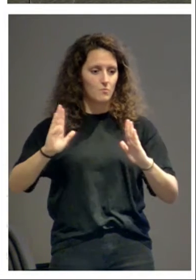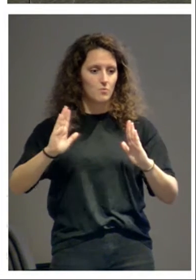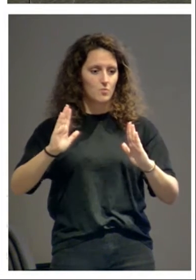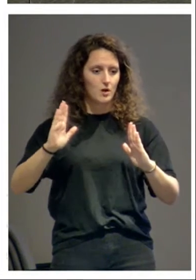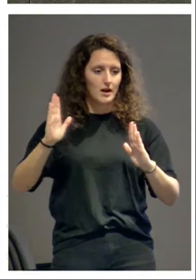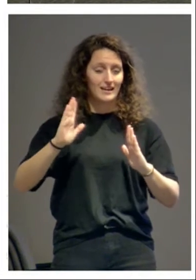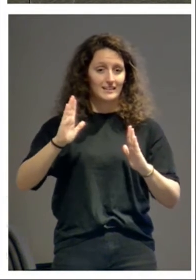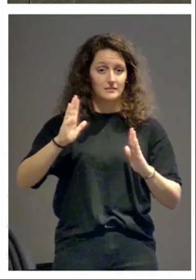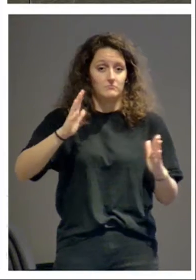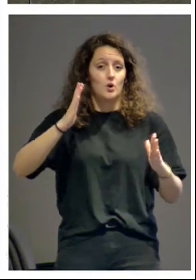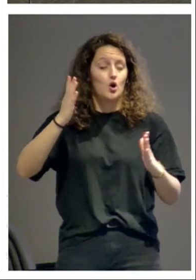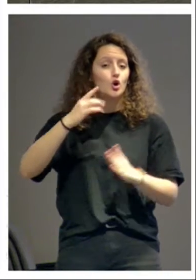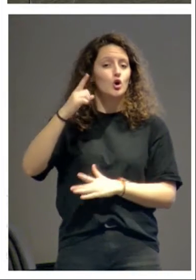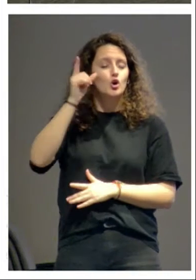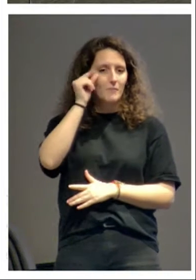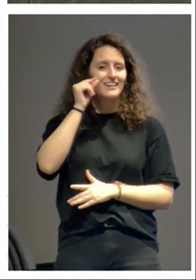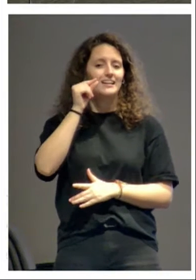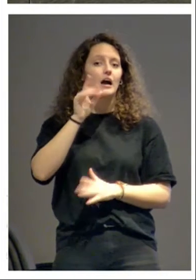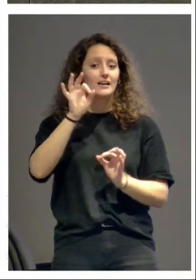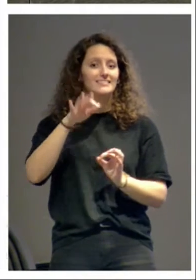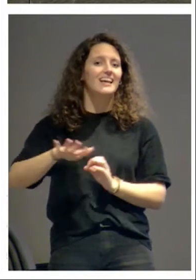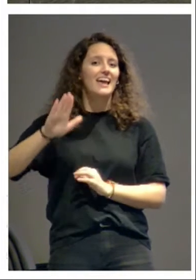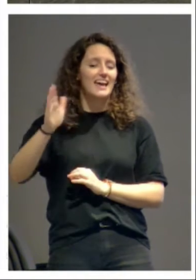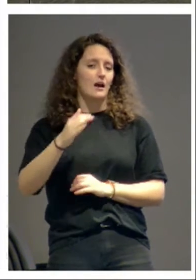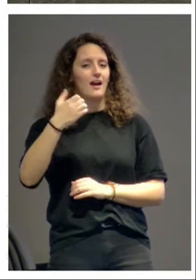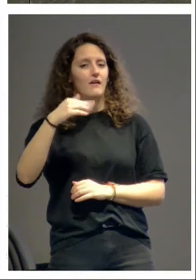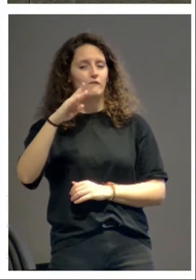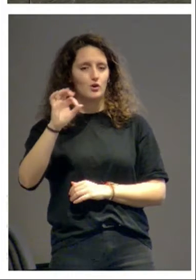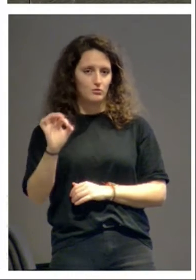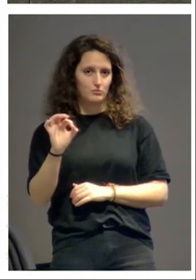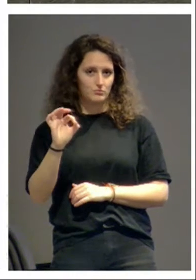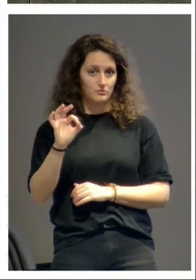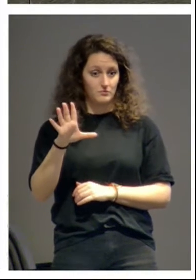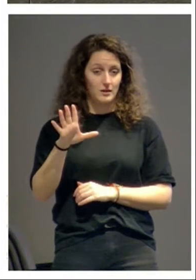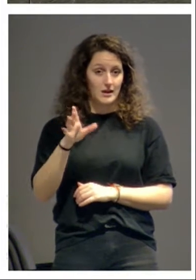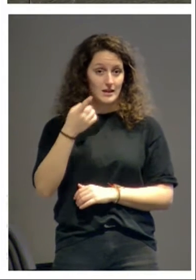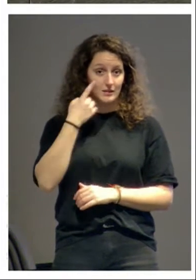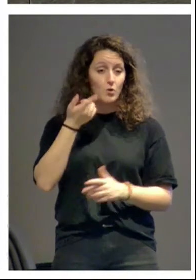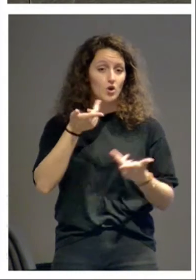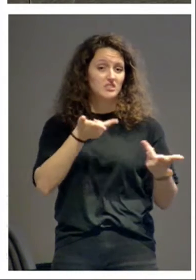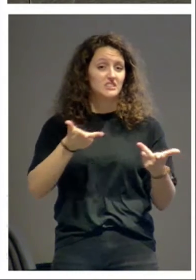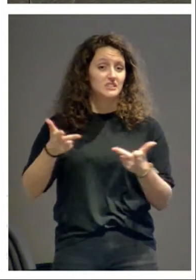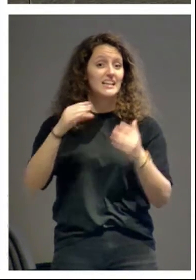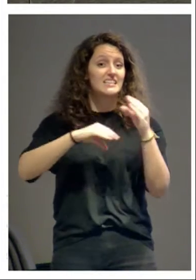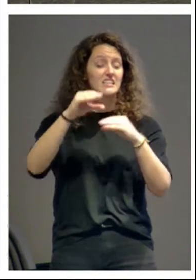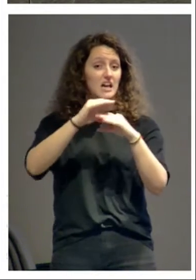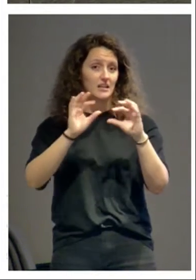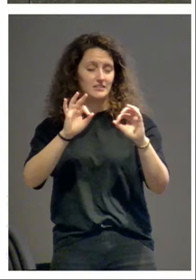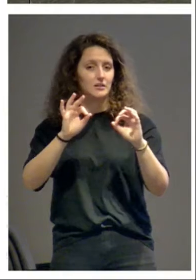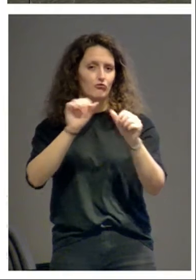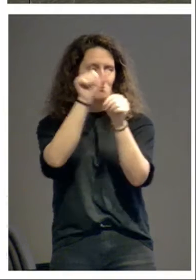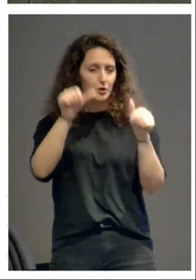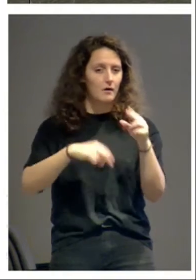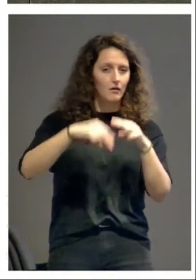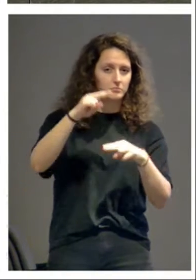analizando las dimensiones, el formato de los sillares, de las hiladas, ha llegado a